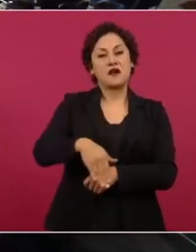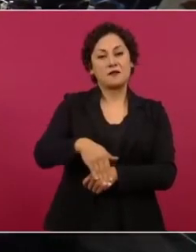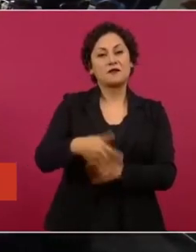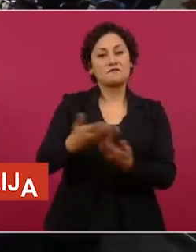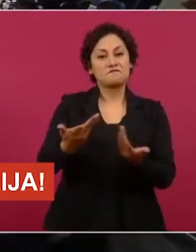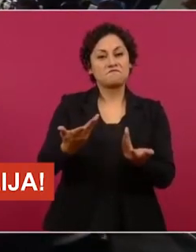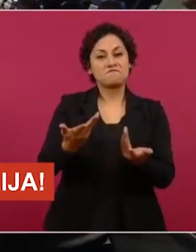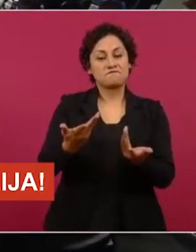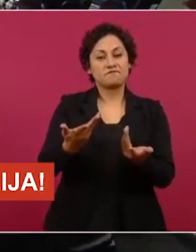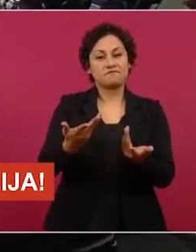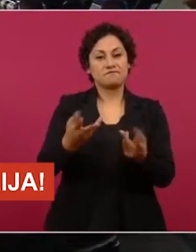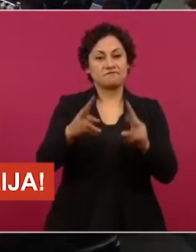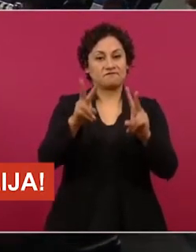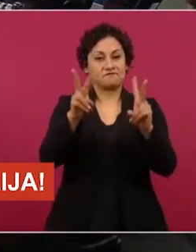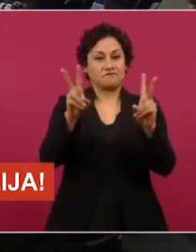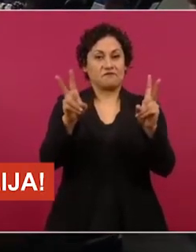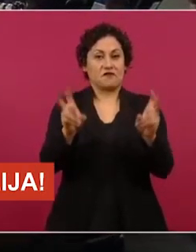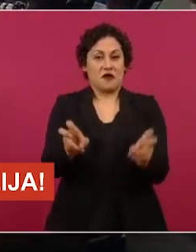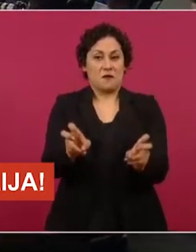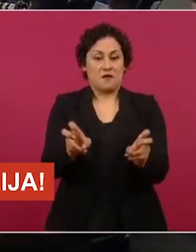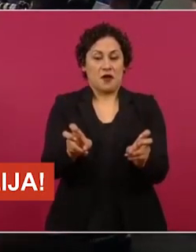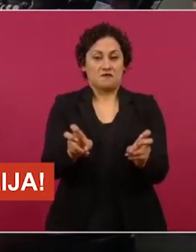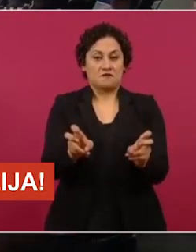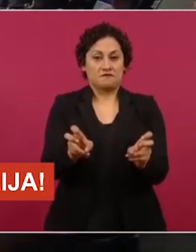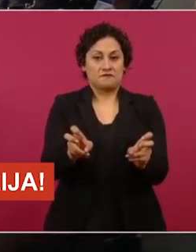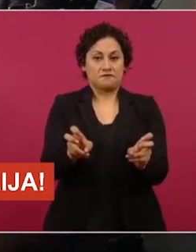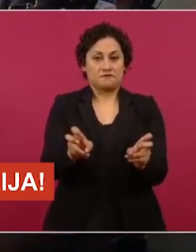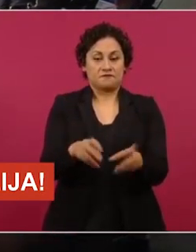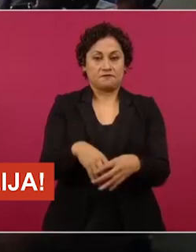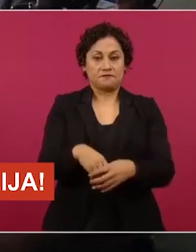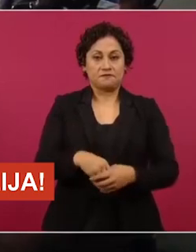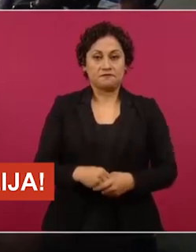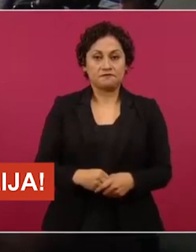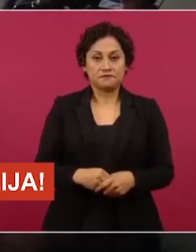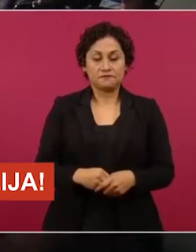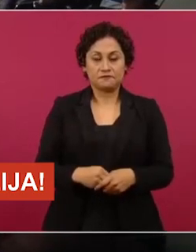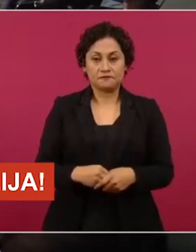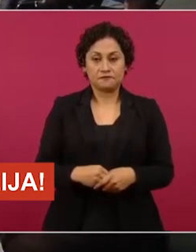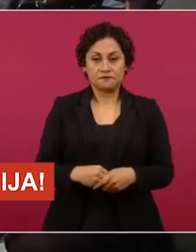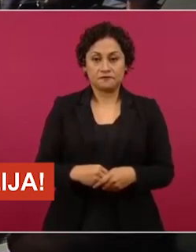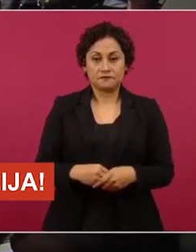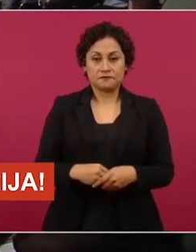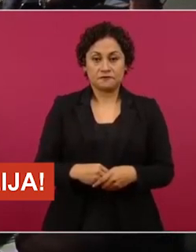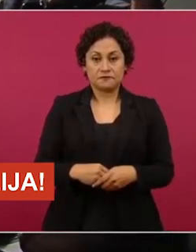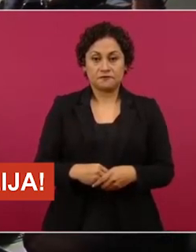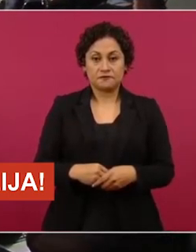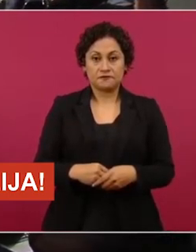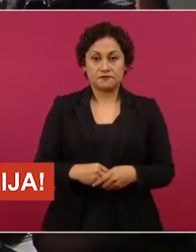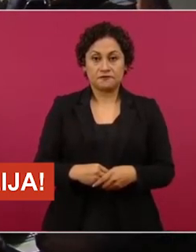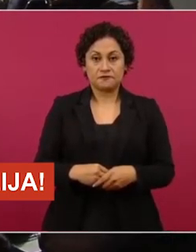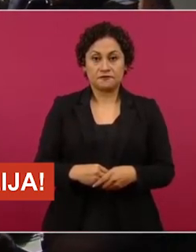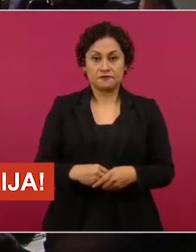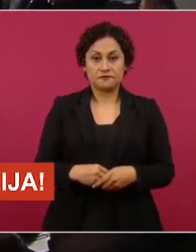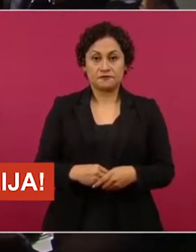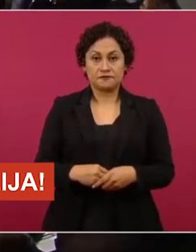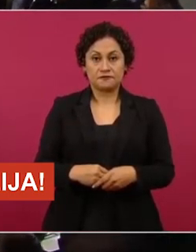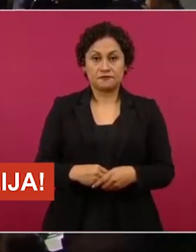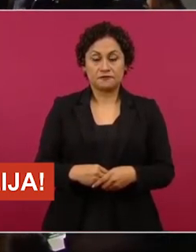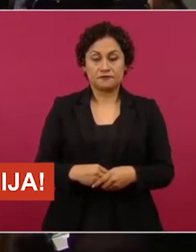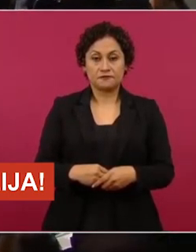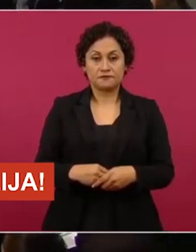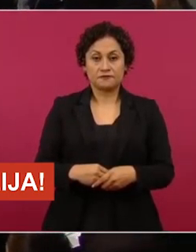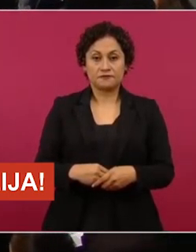la ley que